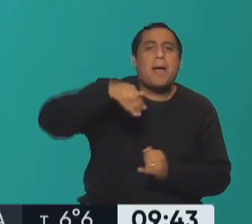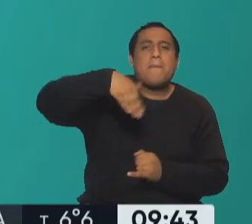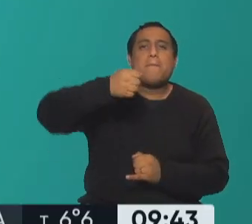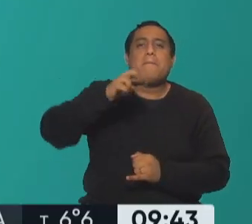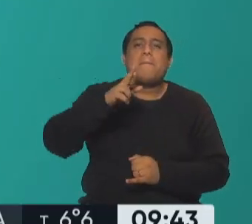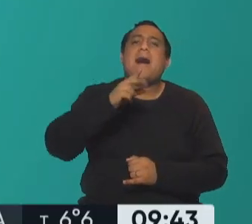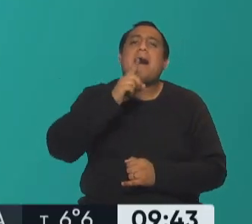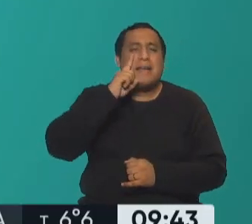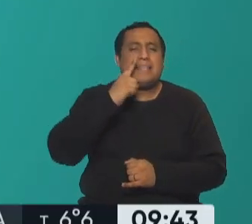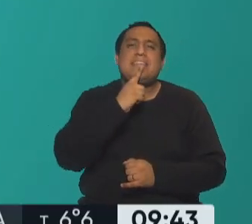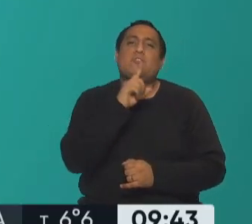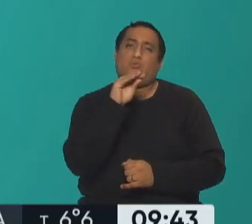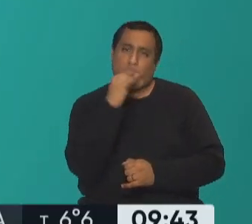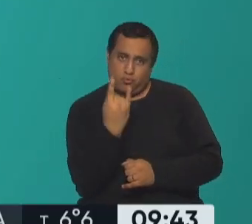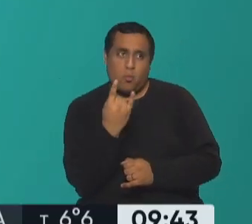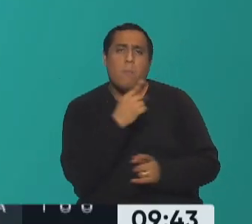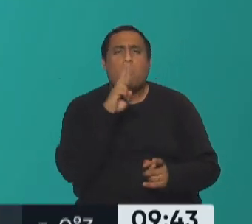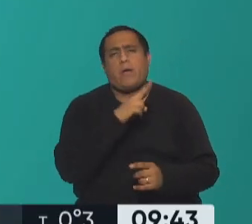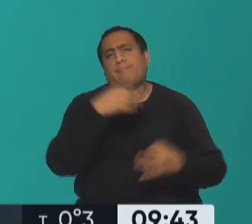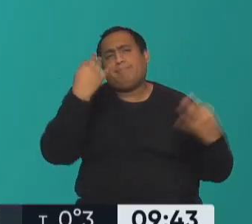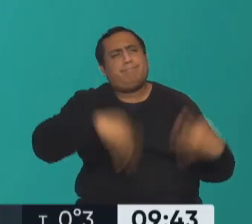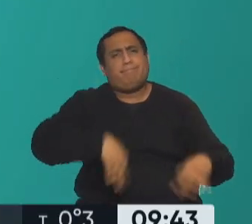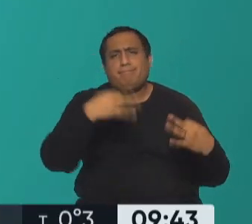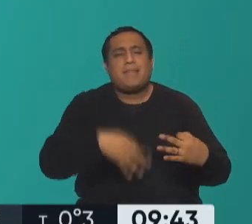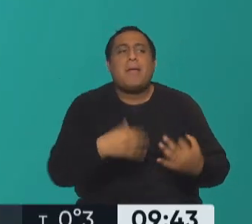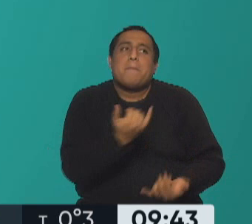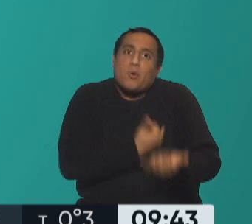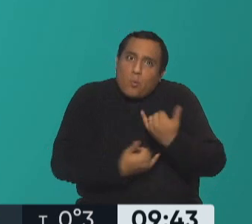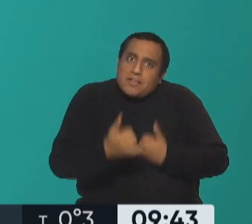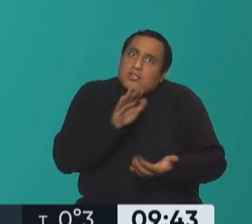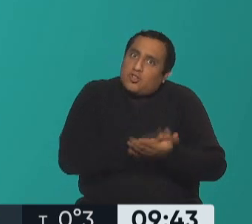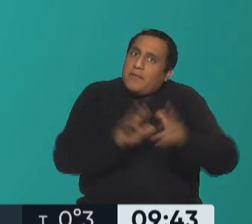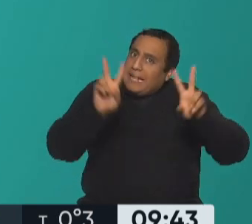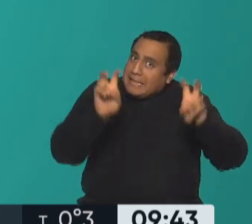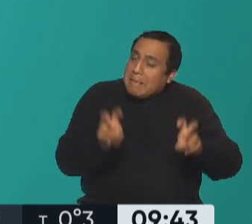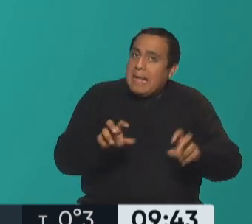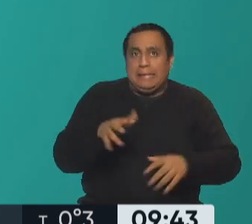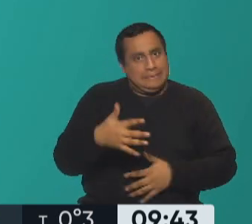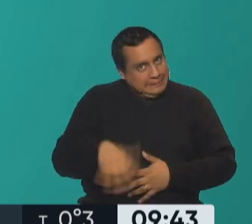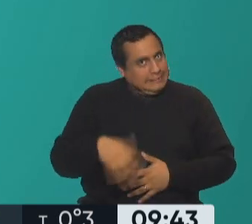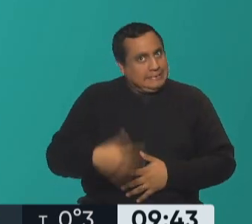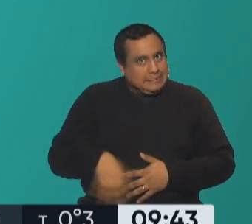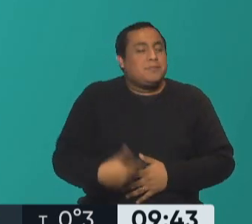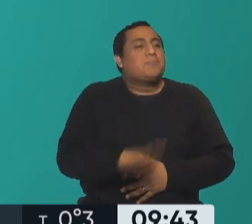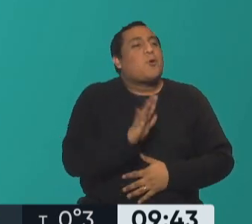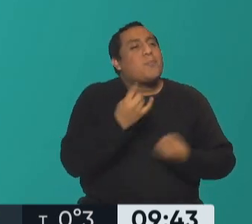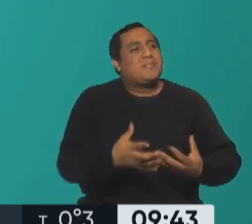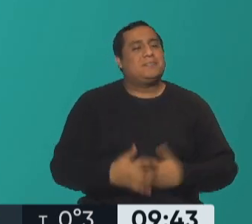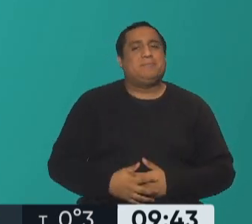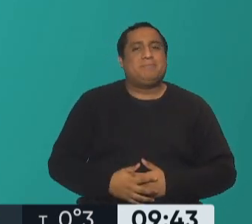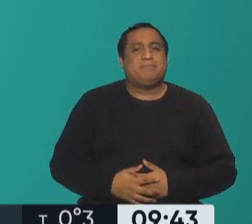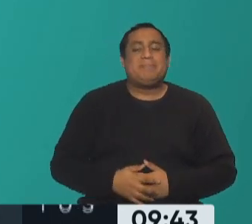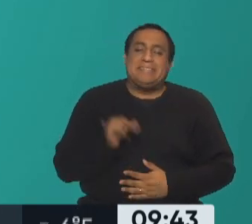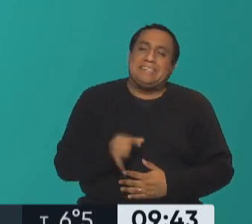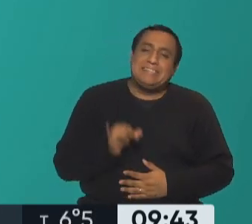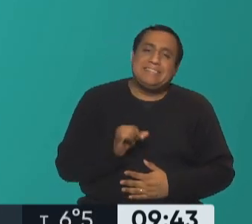mujer maravillosa que nos permite hablar de cosas que a veces son medias medias, Marichu. ¿Cómo andás? Tal cual,